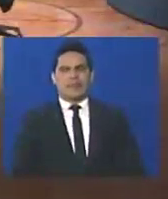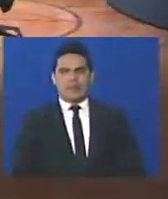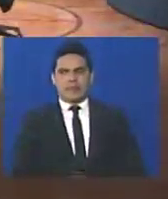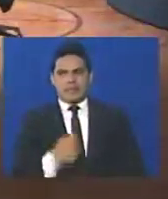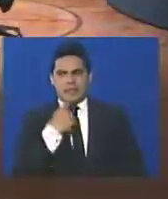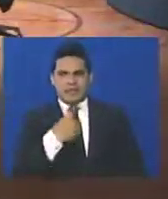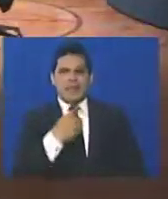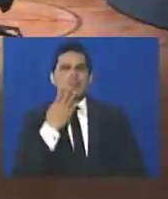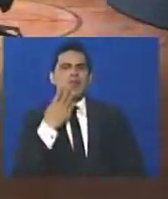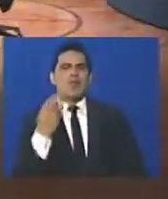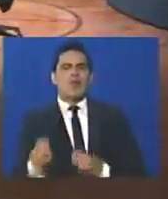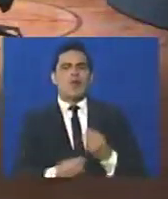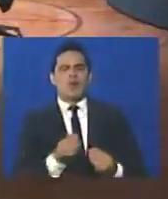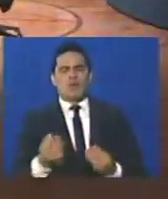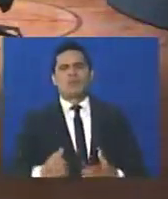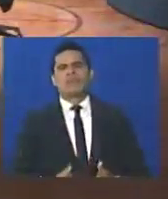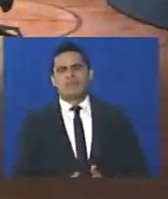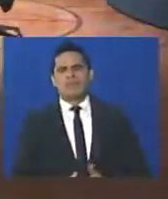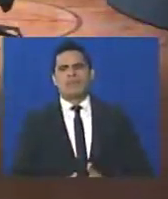porque pudiera ser,